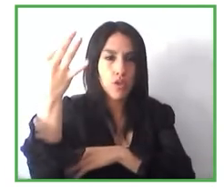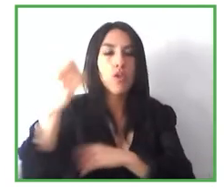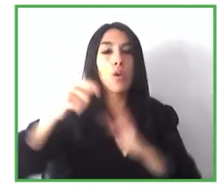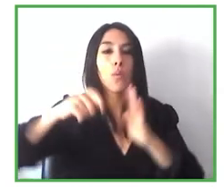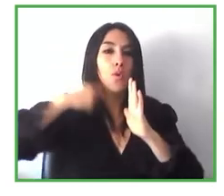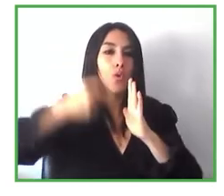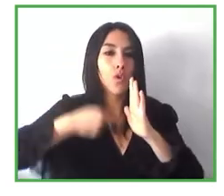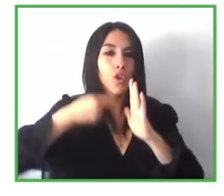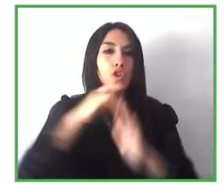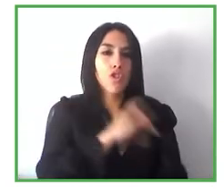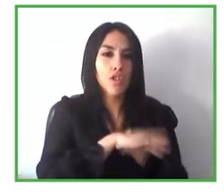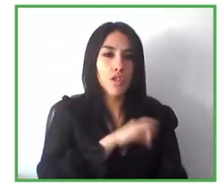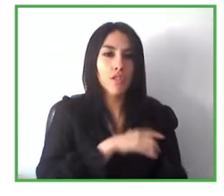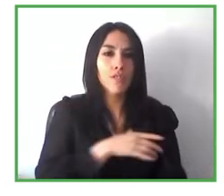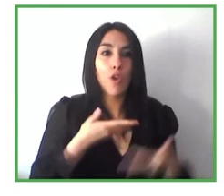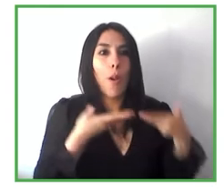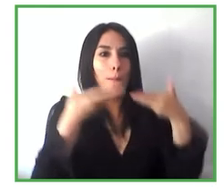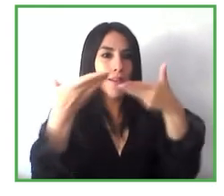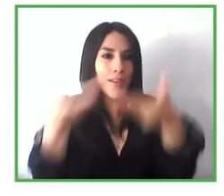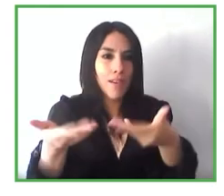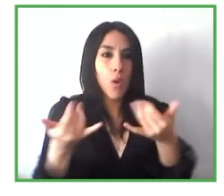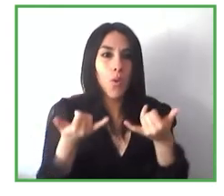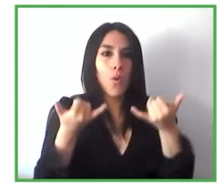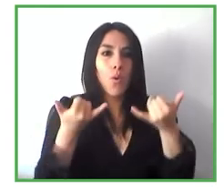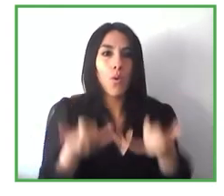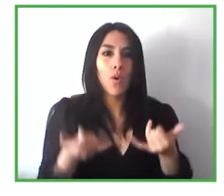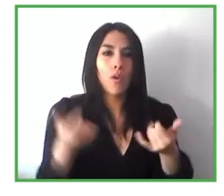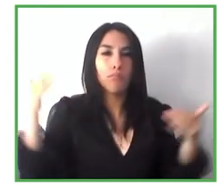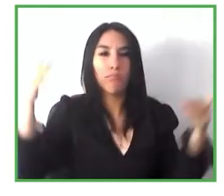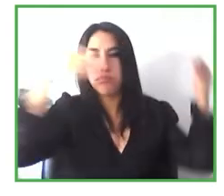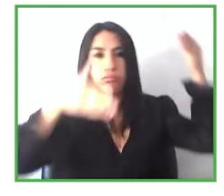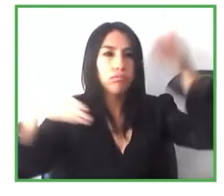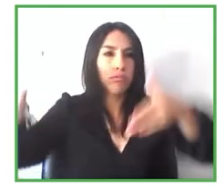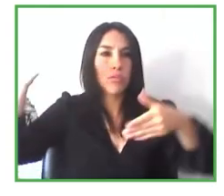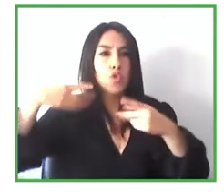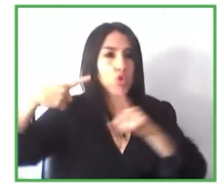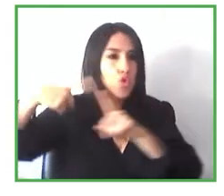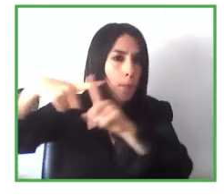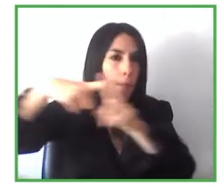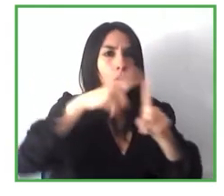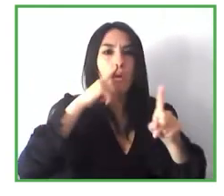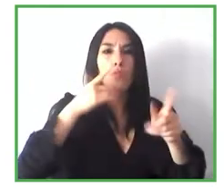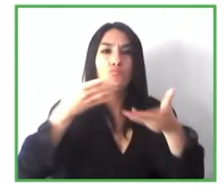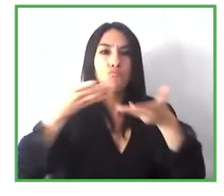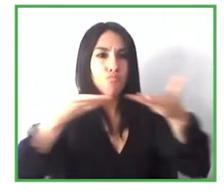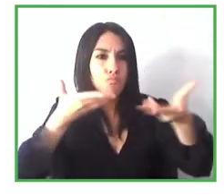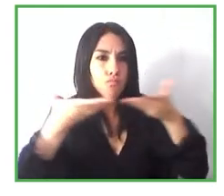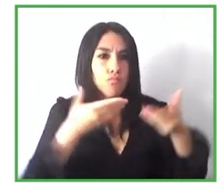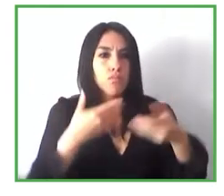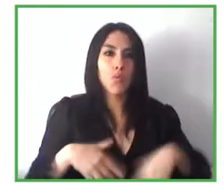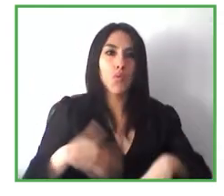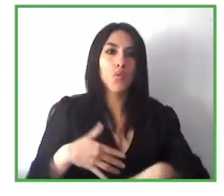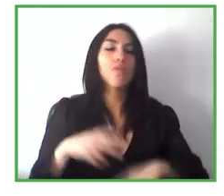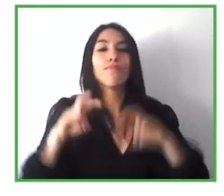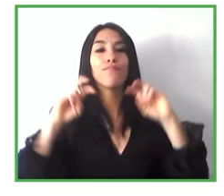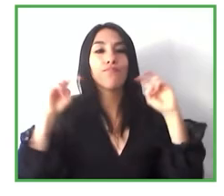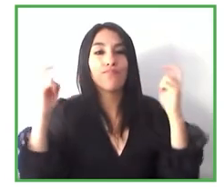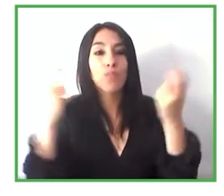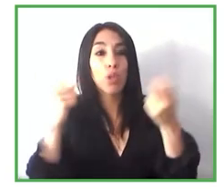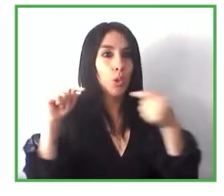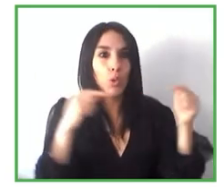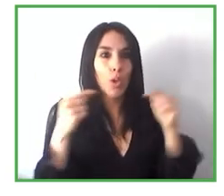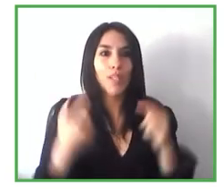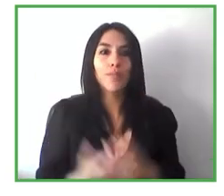a participar y a presentar y moderar este este fantástico panel como digo y bueno pues invitarles a todos ustedes